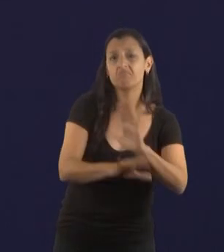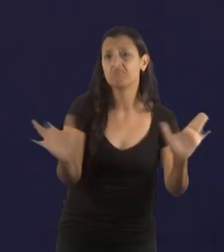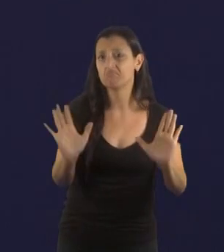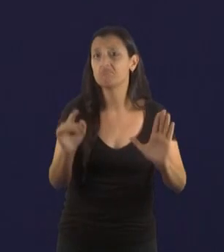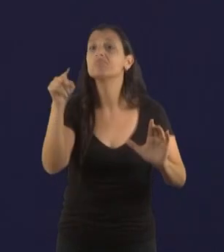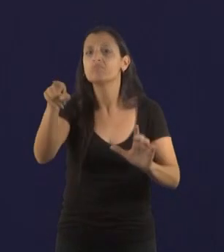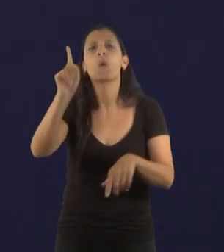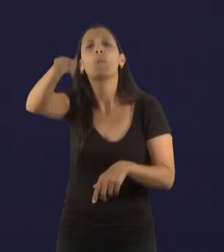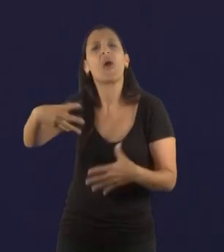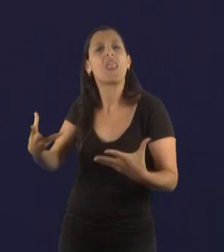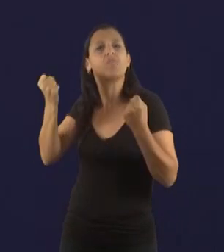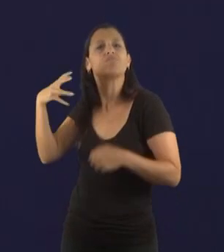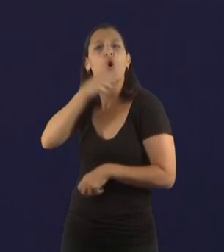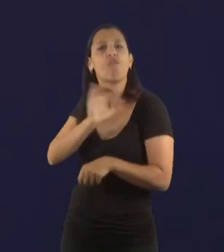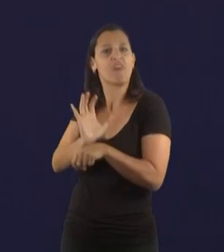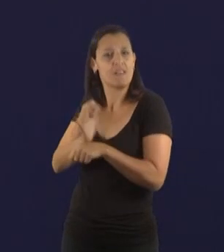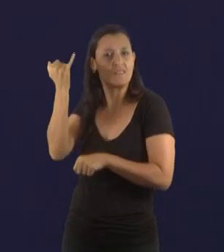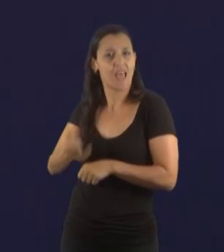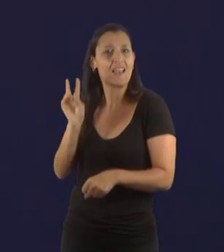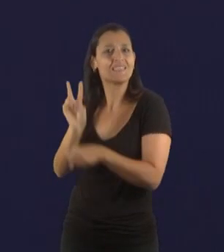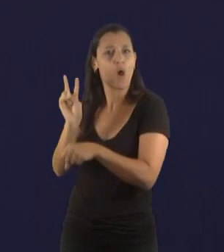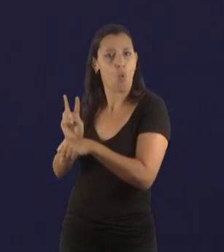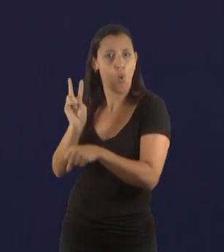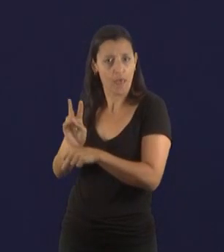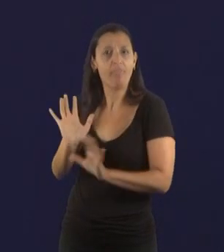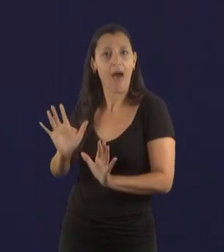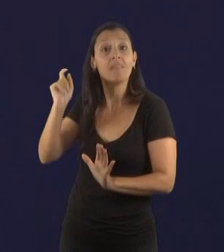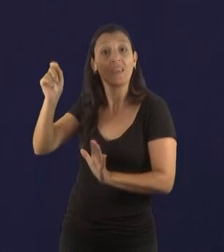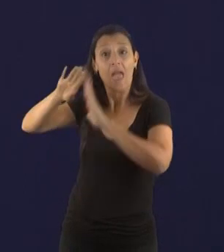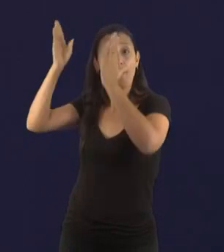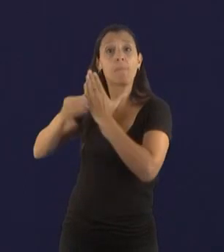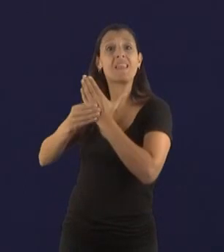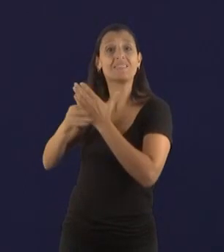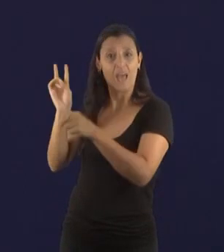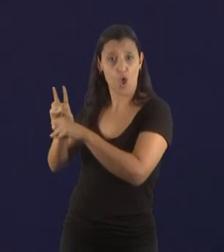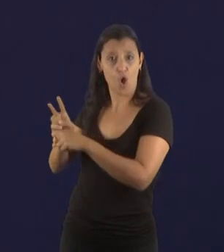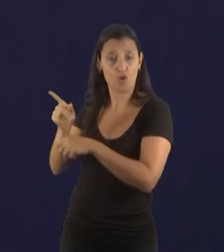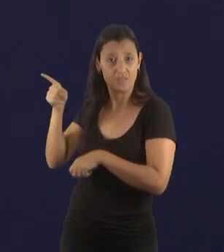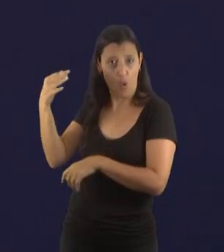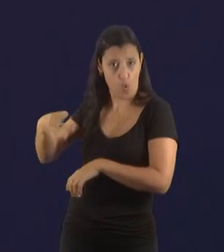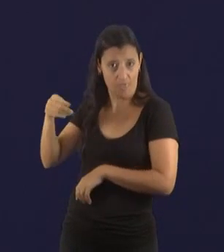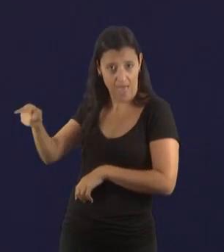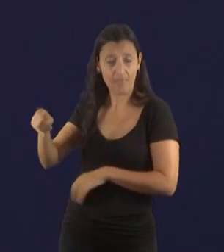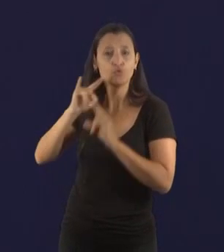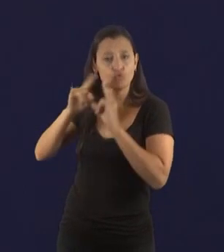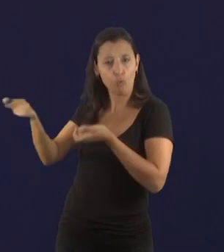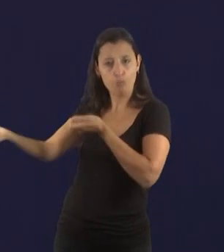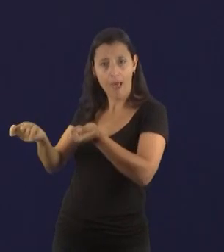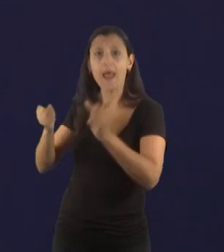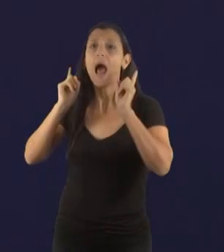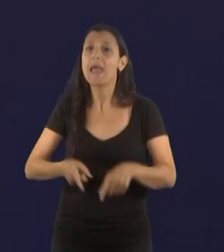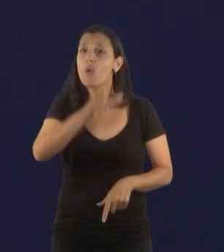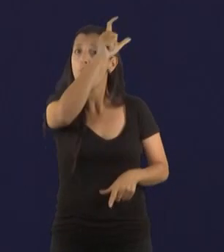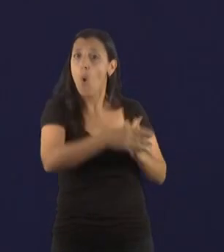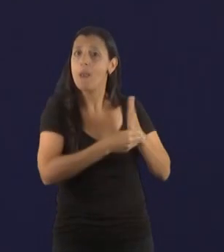de la seguridad que imparte el Ministerio de Seguridad. De todas maneras, la Ministra Bullrich